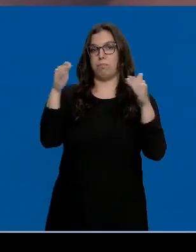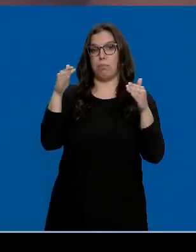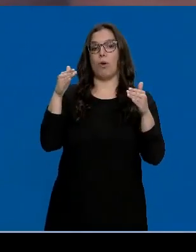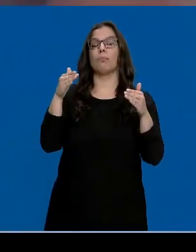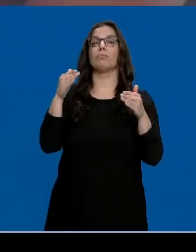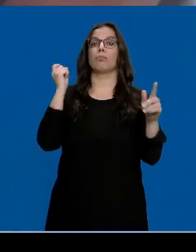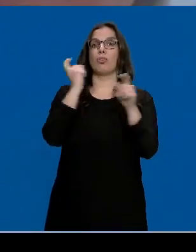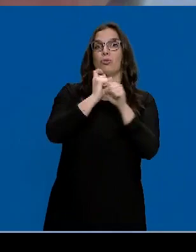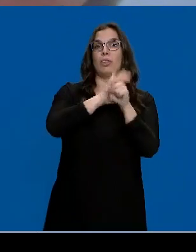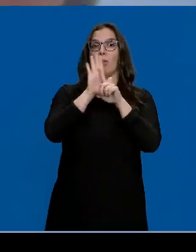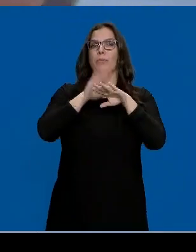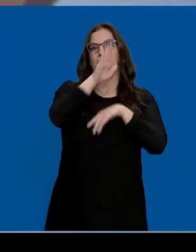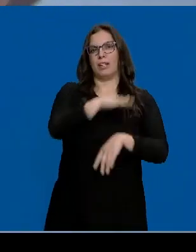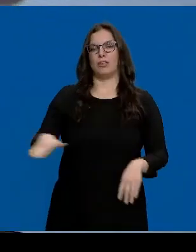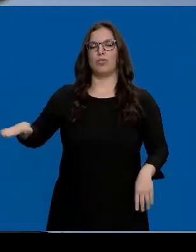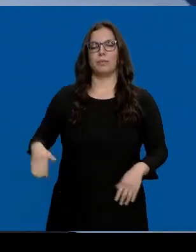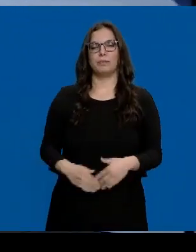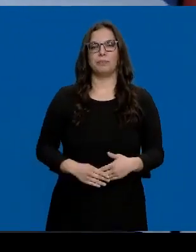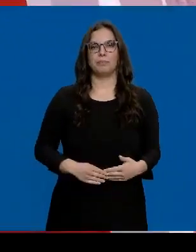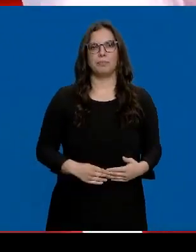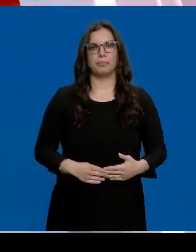vacuna contra el COVID a los más pequeños.